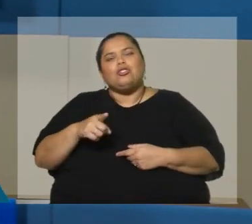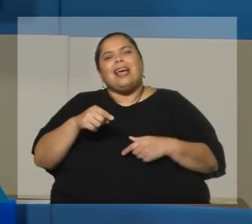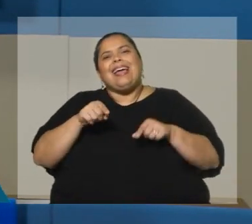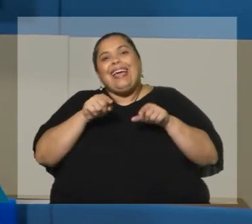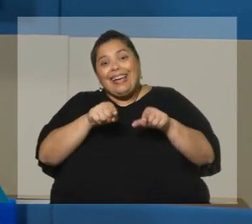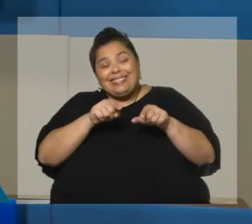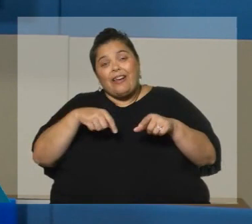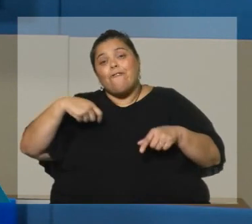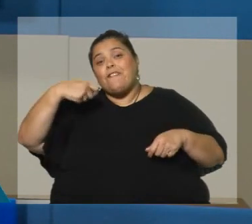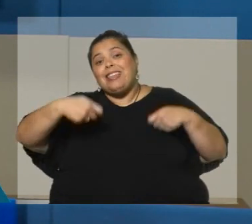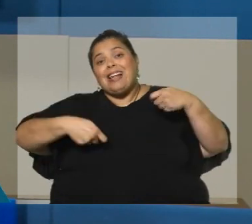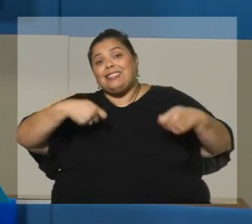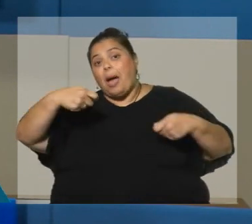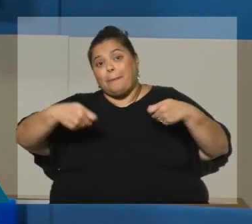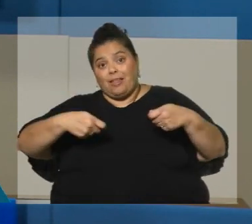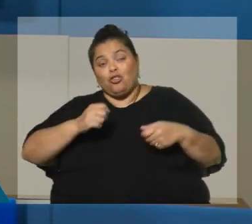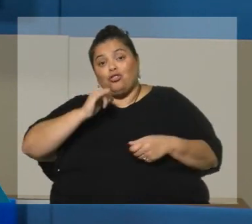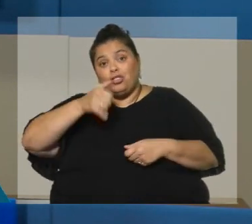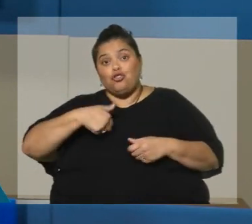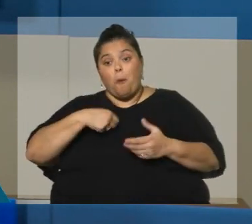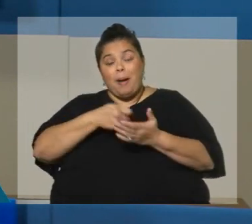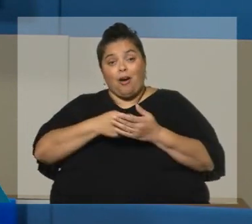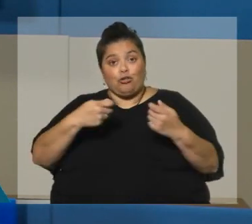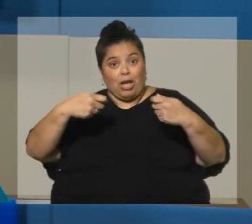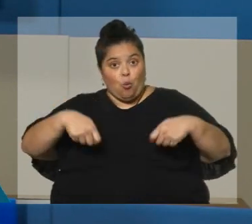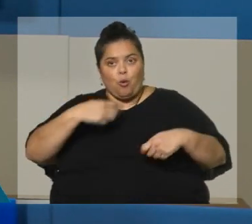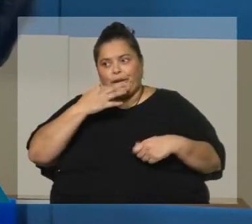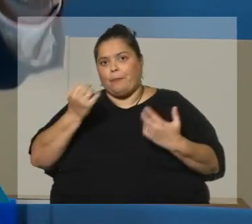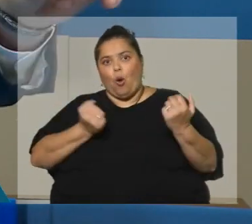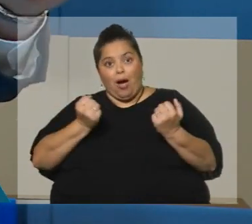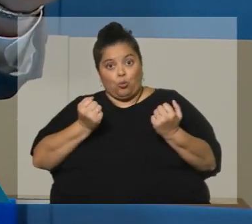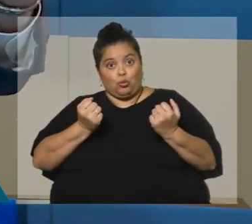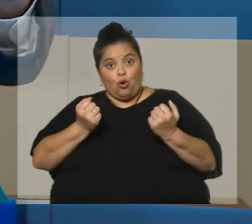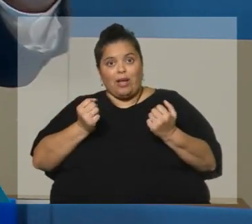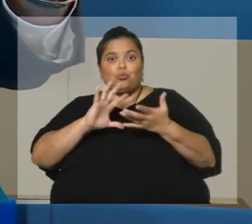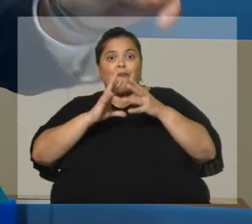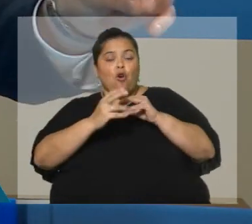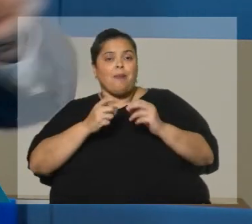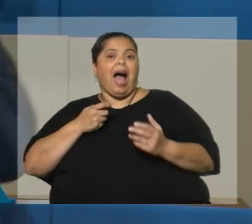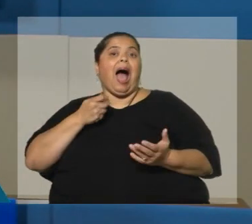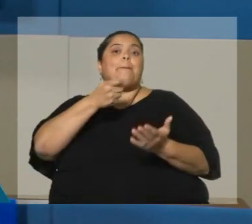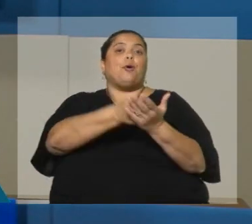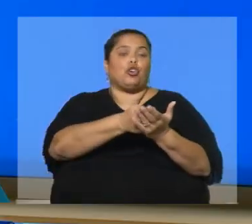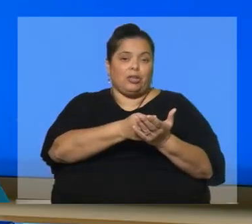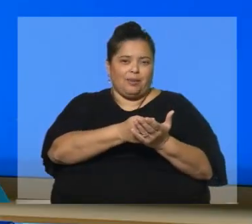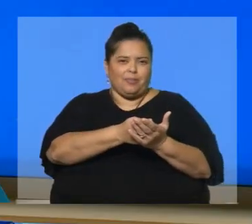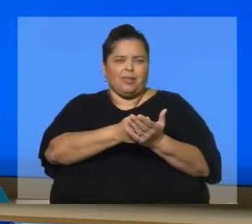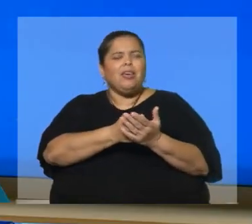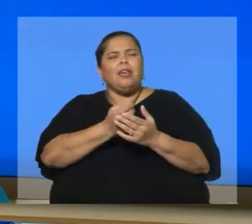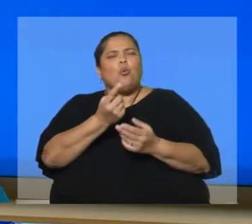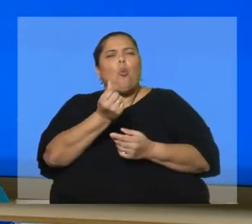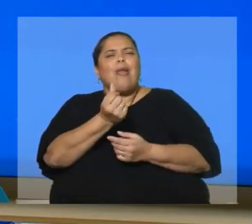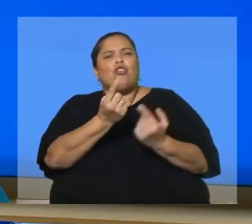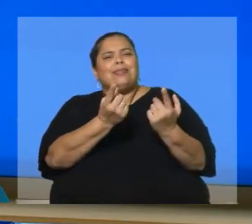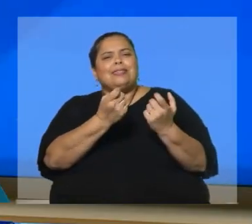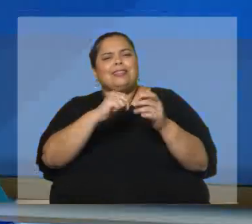ese financiamiento hace que cada vez que pagas un seguro del auto, de lo que sea, haciendo un aporte la aseguradora... ¿Y salvataje de cuánto? ¿Tiene un número en la